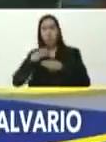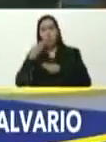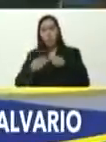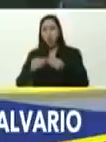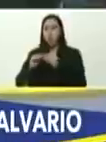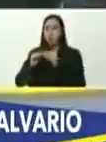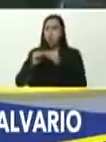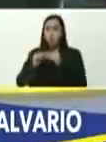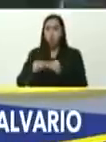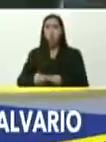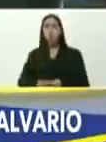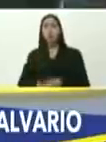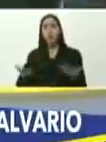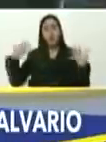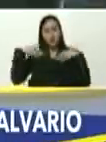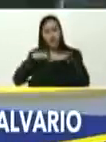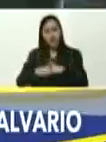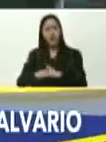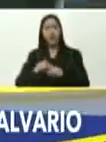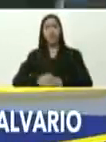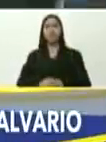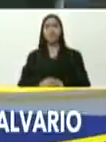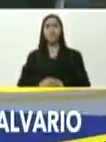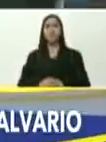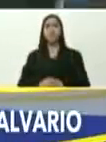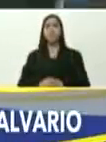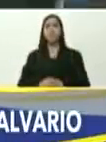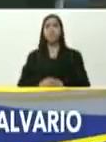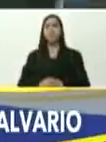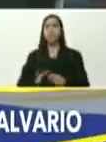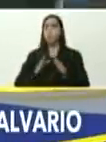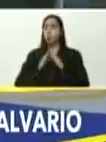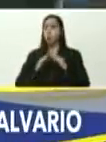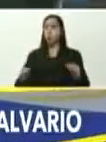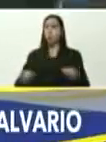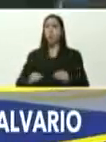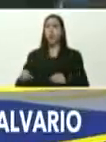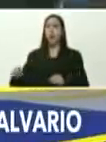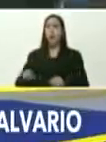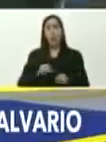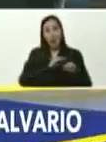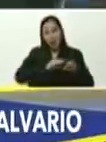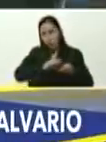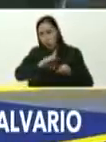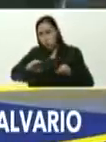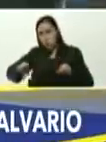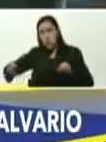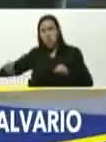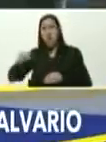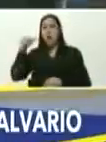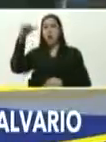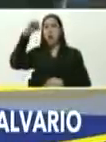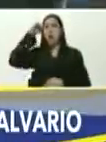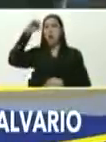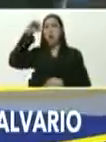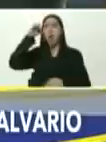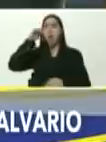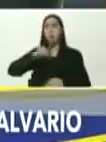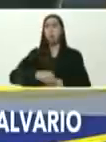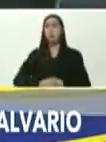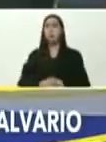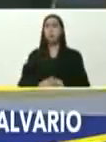recuperación integral, de, todas estas piezas, de las tuberías, y,